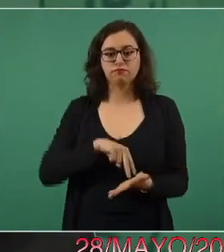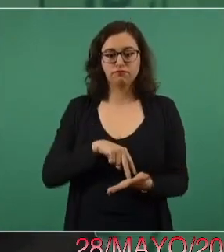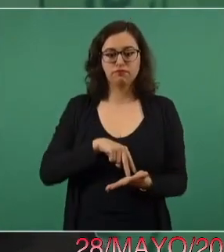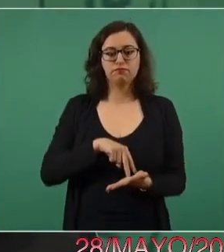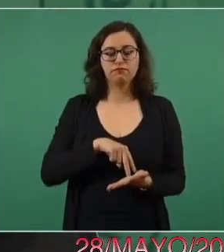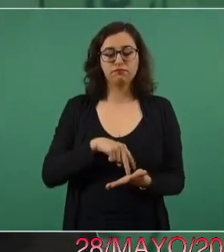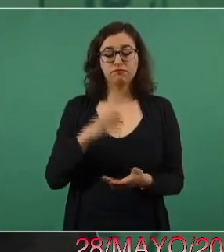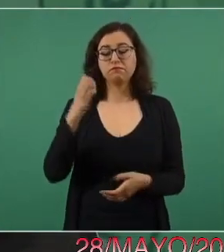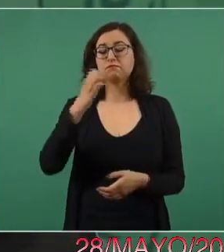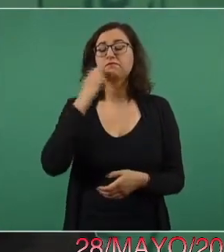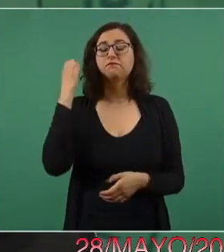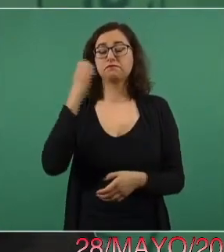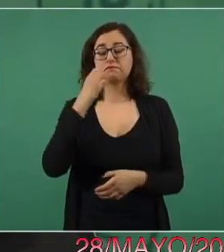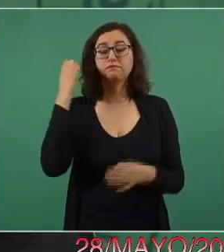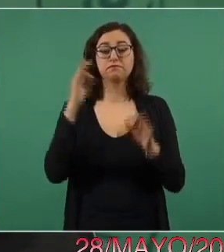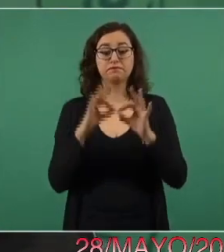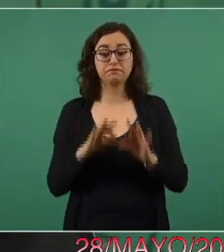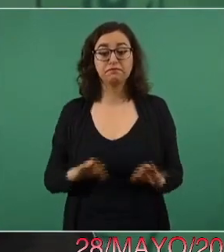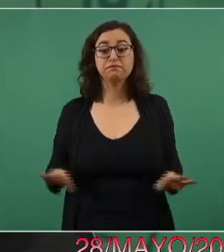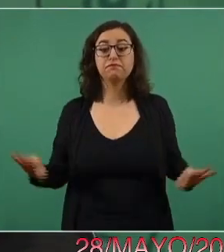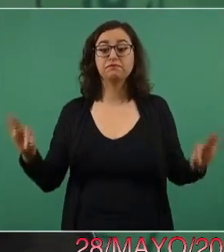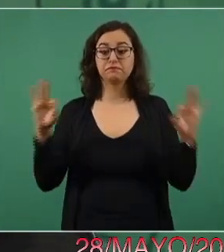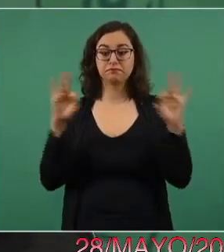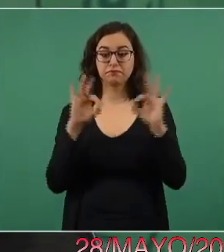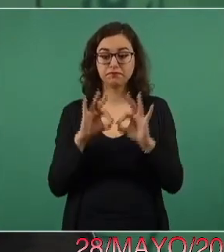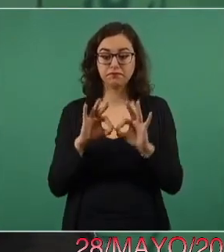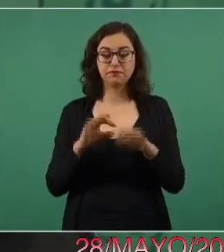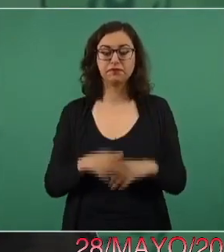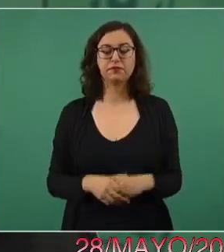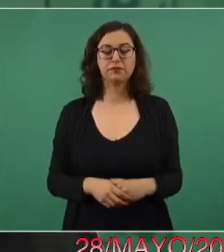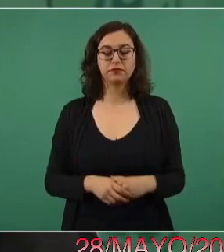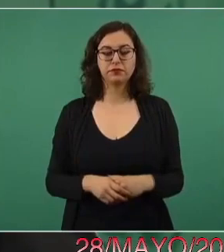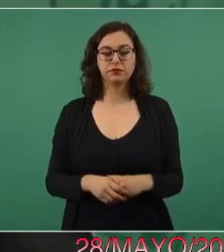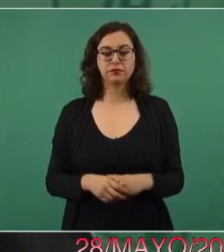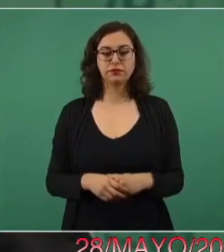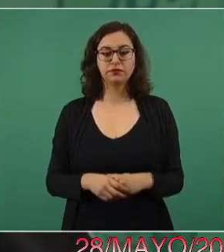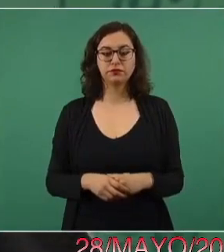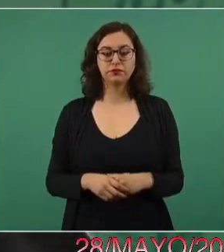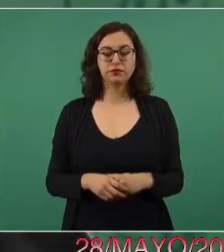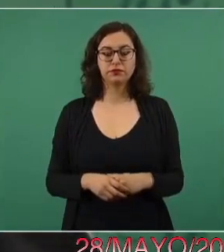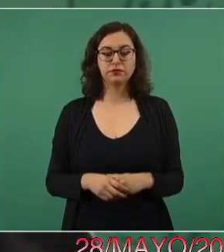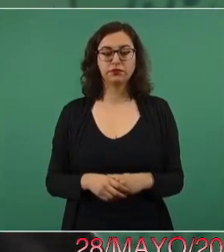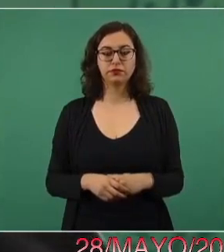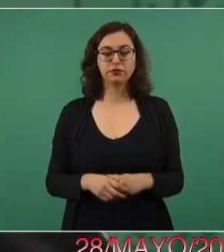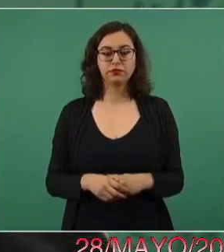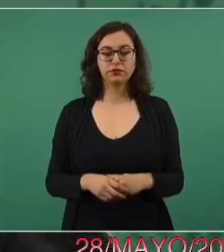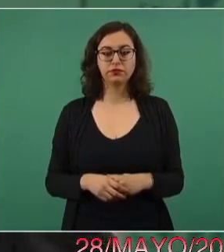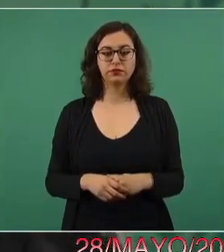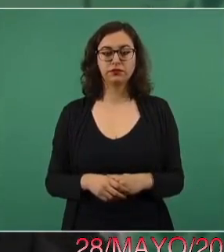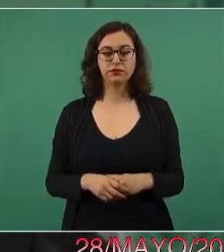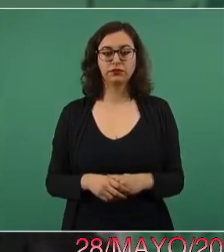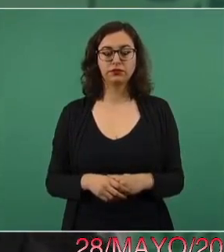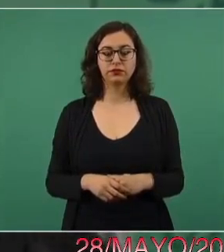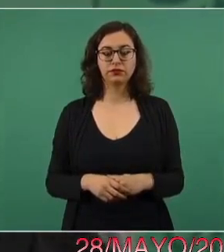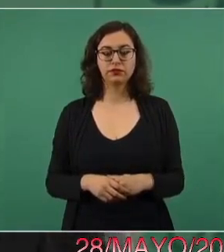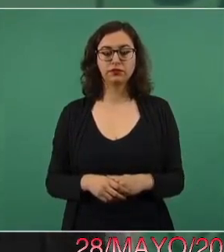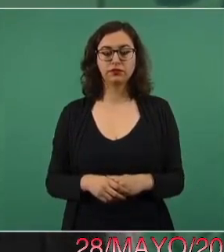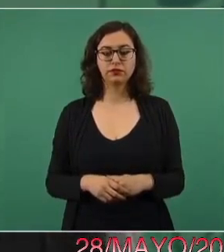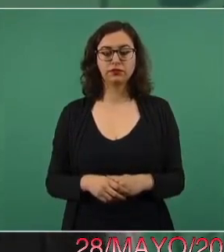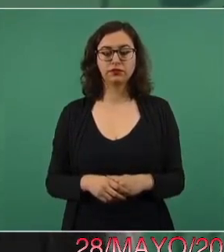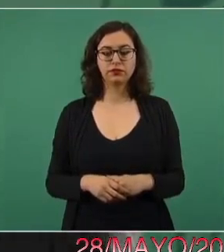no fue mala la opción,